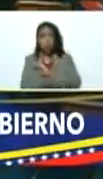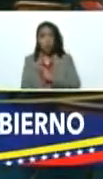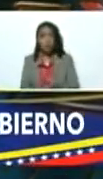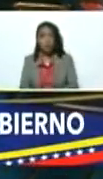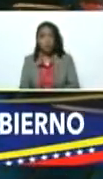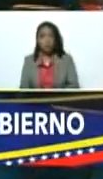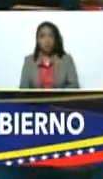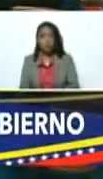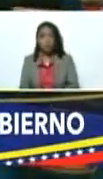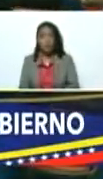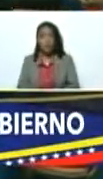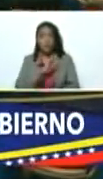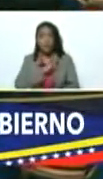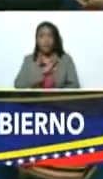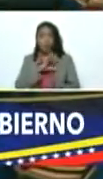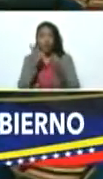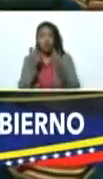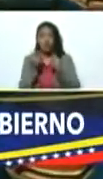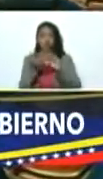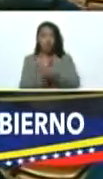tenemos aquí los números